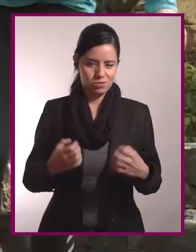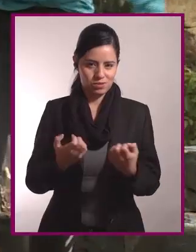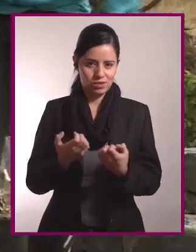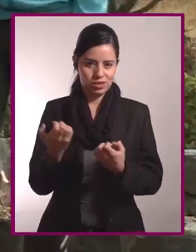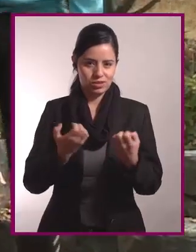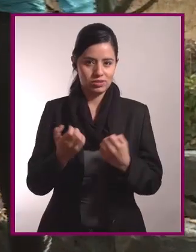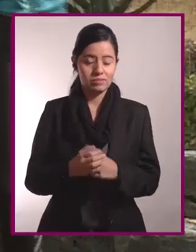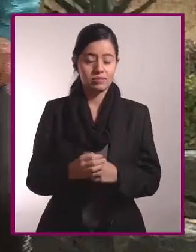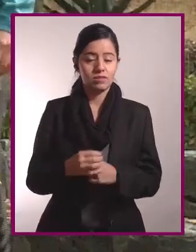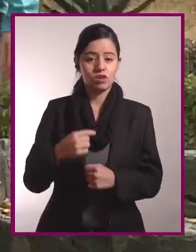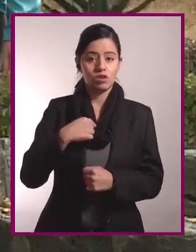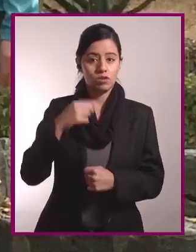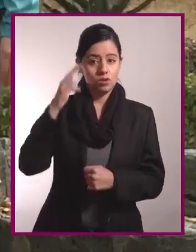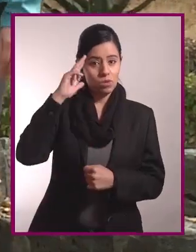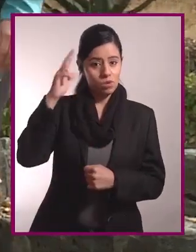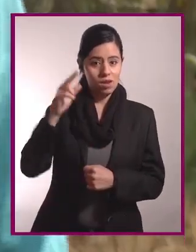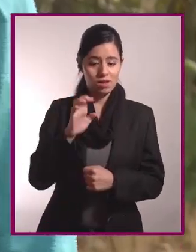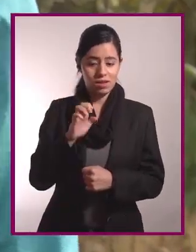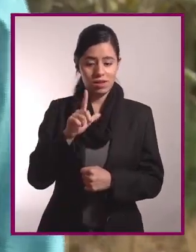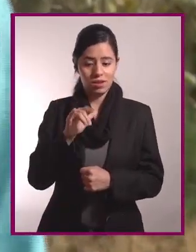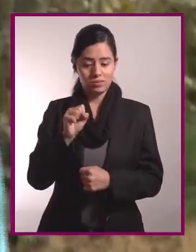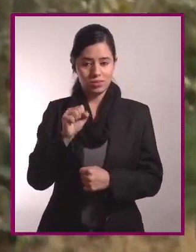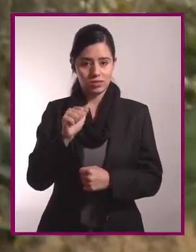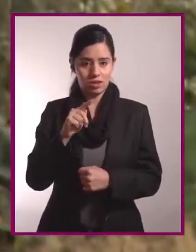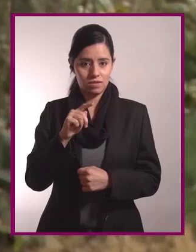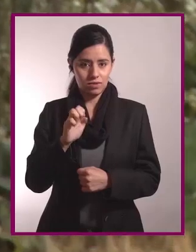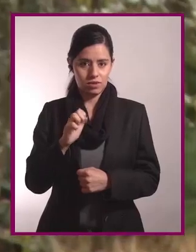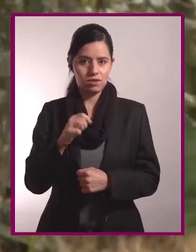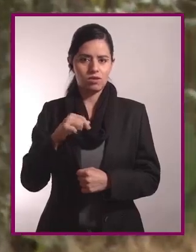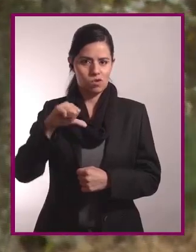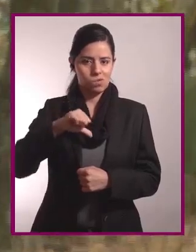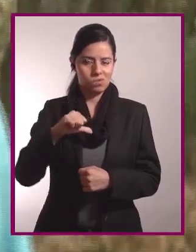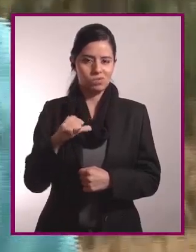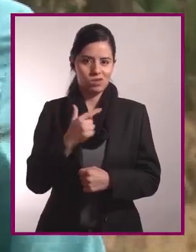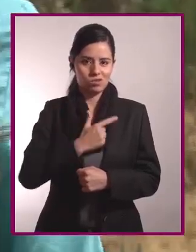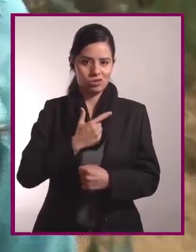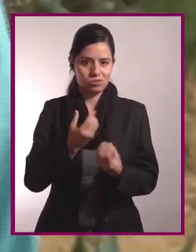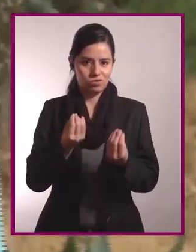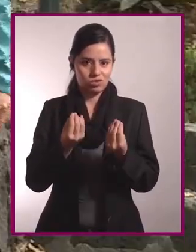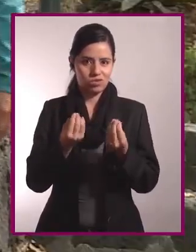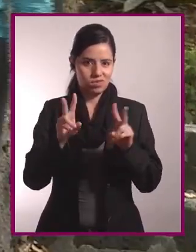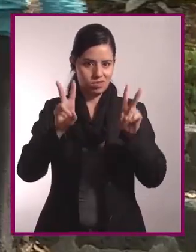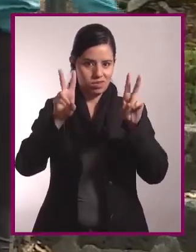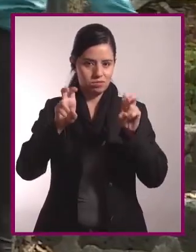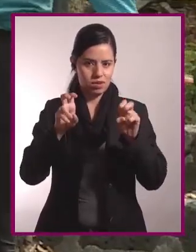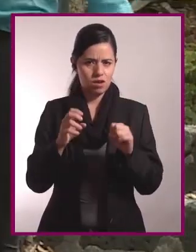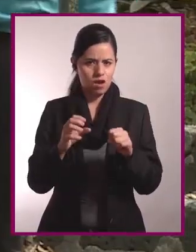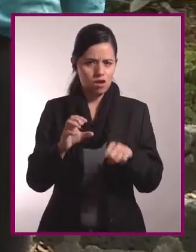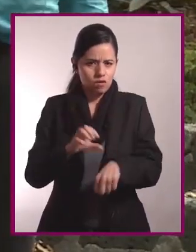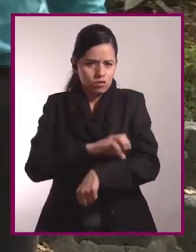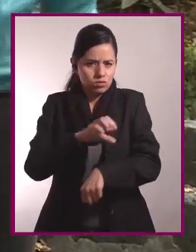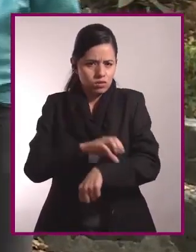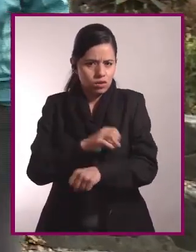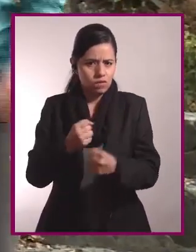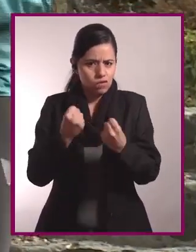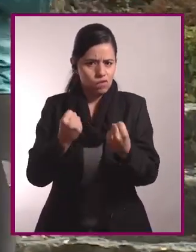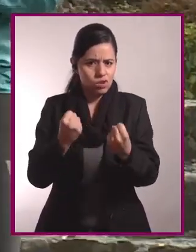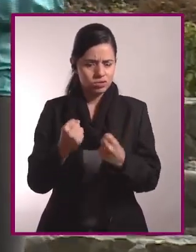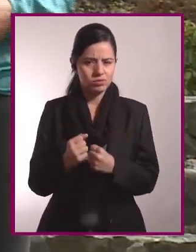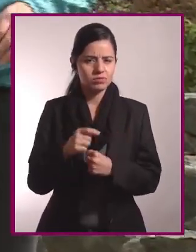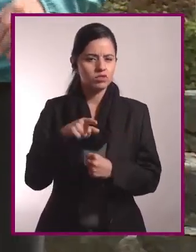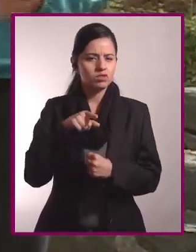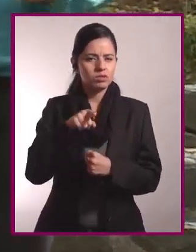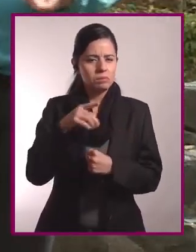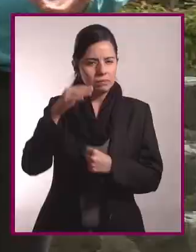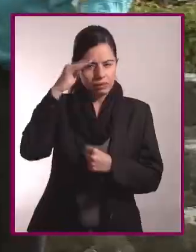Hola, soy Elizabeth Pérez Jiménez y me gusta mucho el tema de hoy, la fuerza muscular. ¿Te has preguntado qué hace que